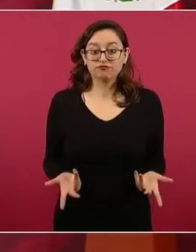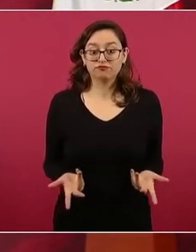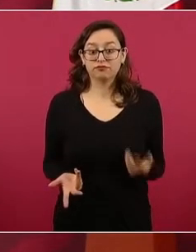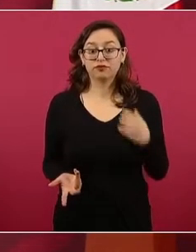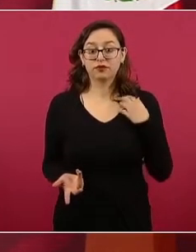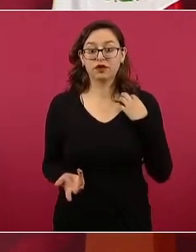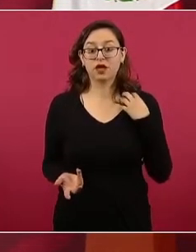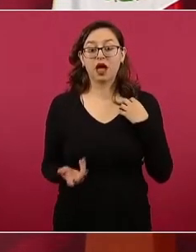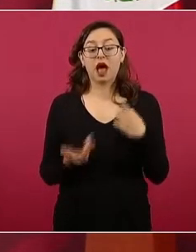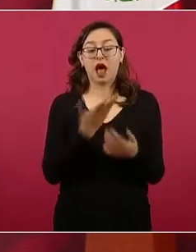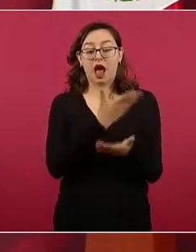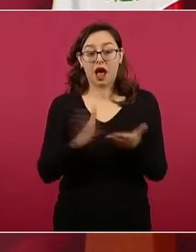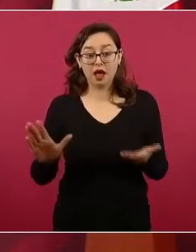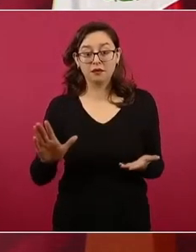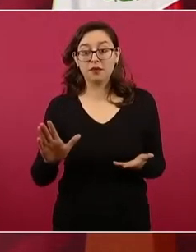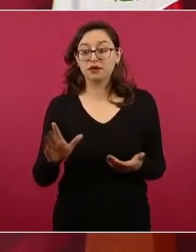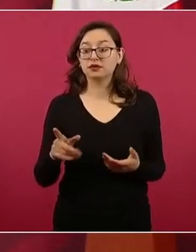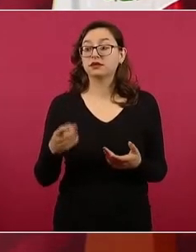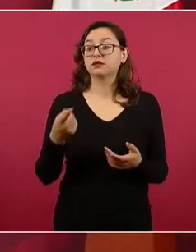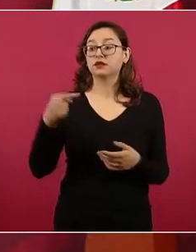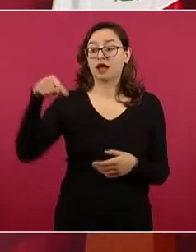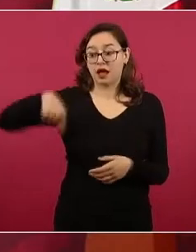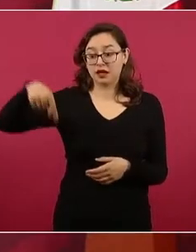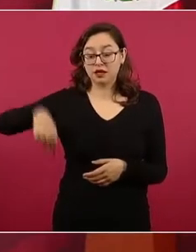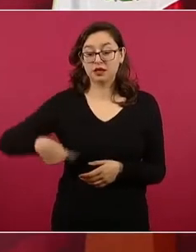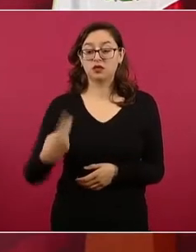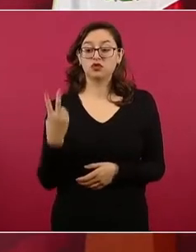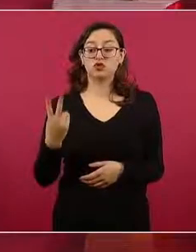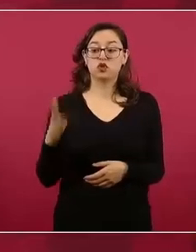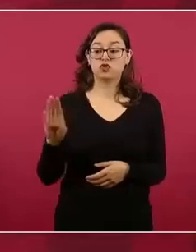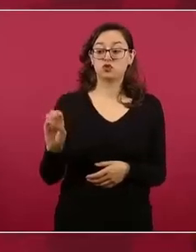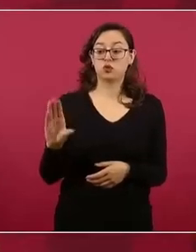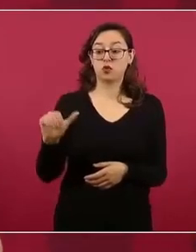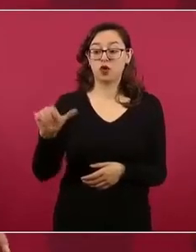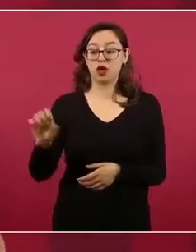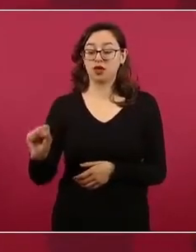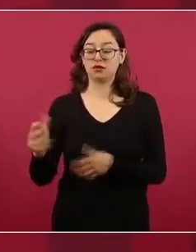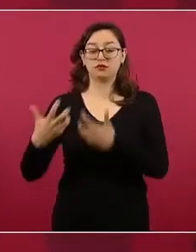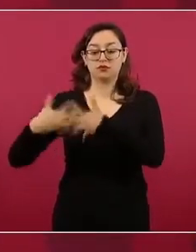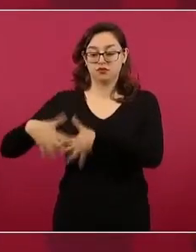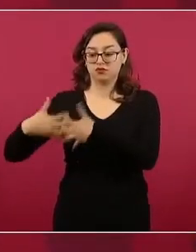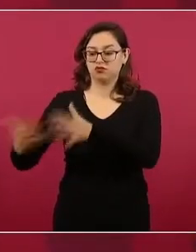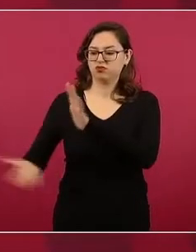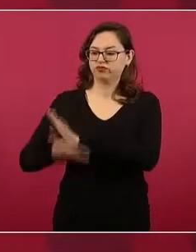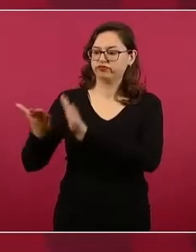se está construyendo la nueva refinería de Dos Bocas, en ningún lugar del mundo.